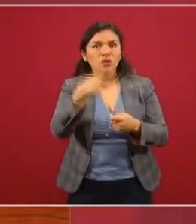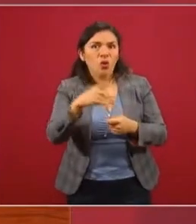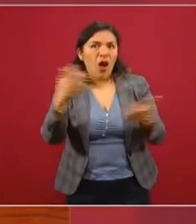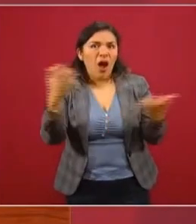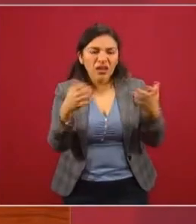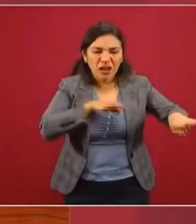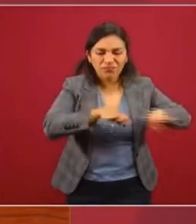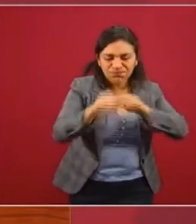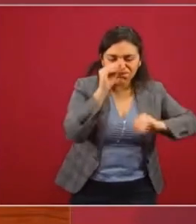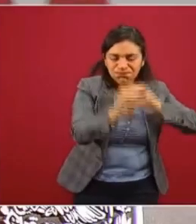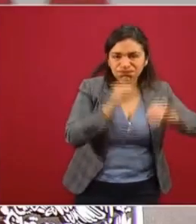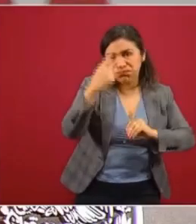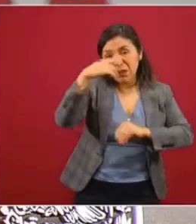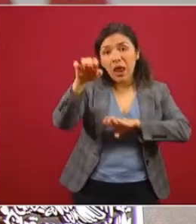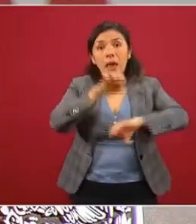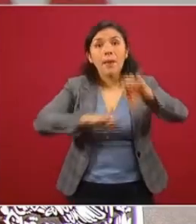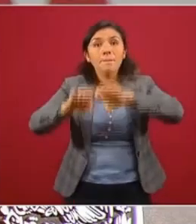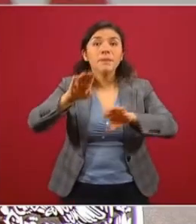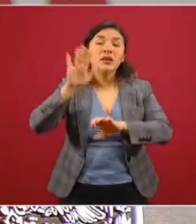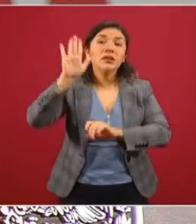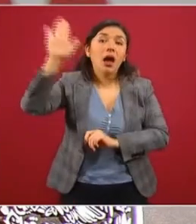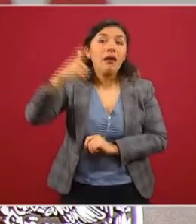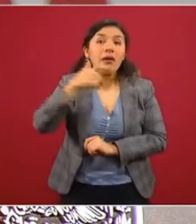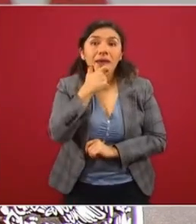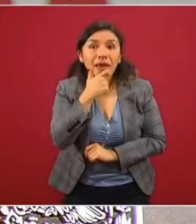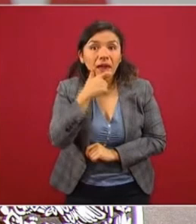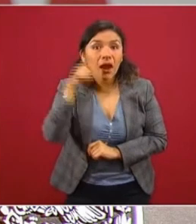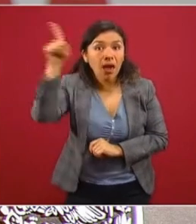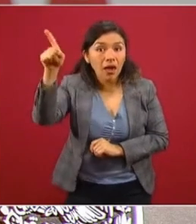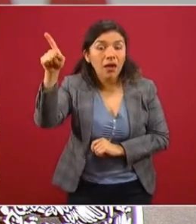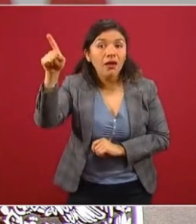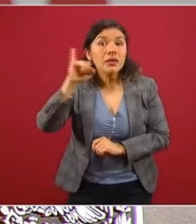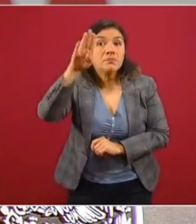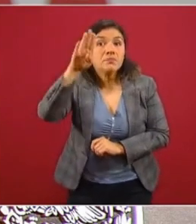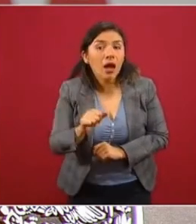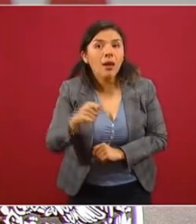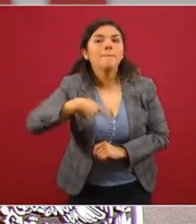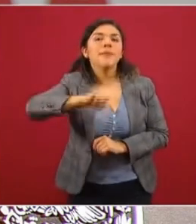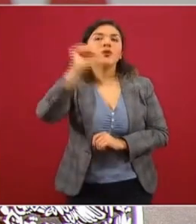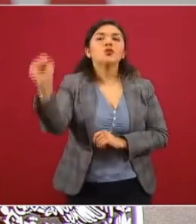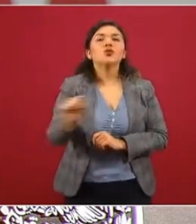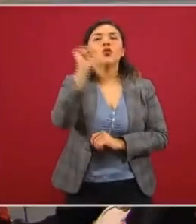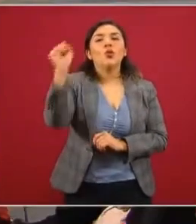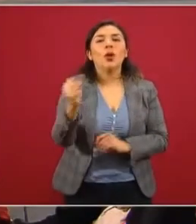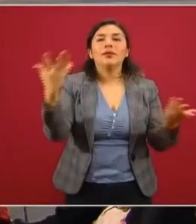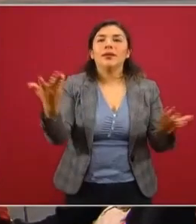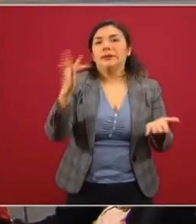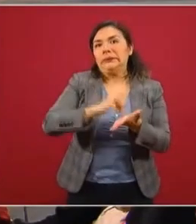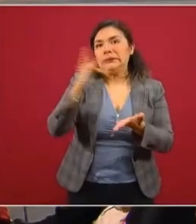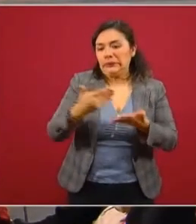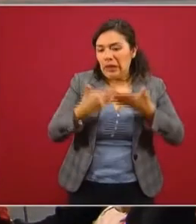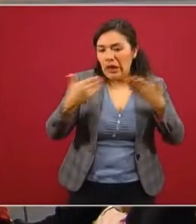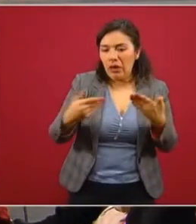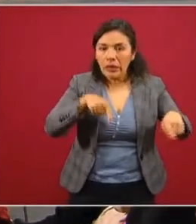mexicano a empresas en Inglaterra, en el Reino Unido. Y afortunadamente, gracias a